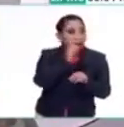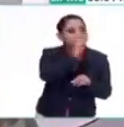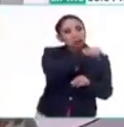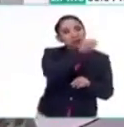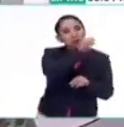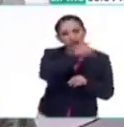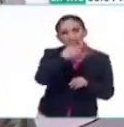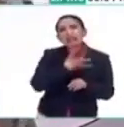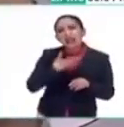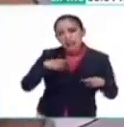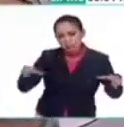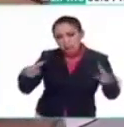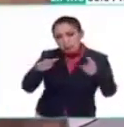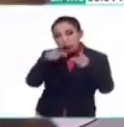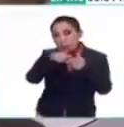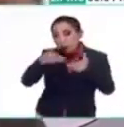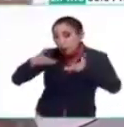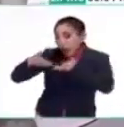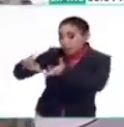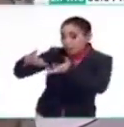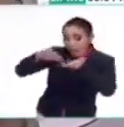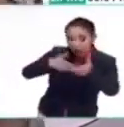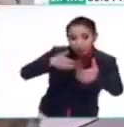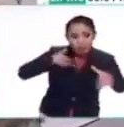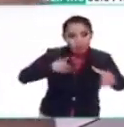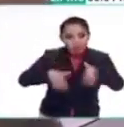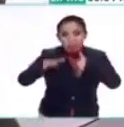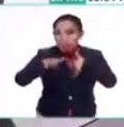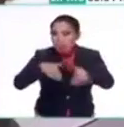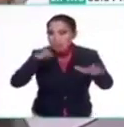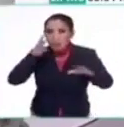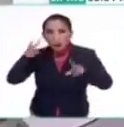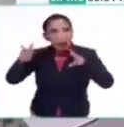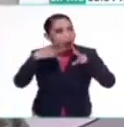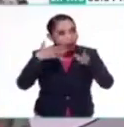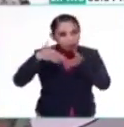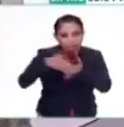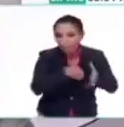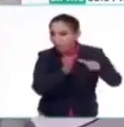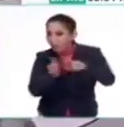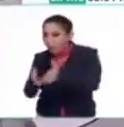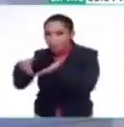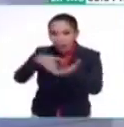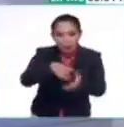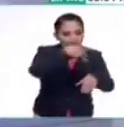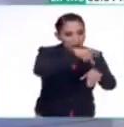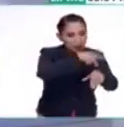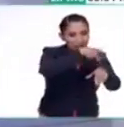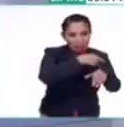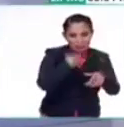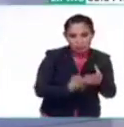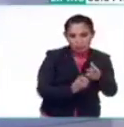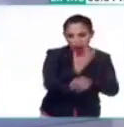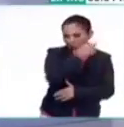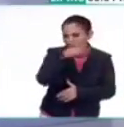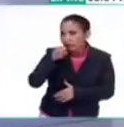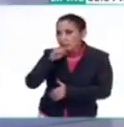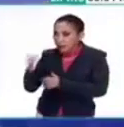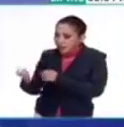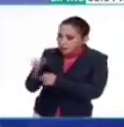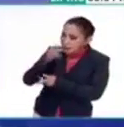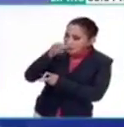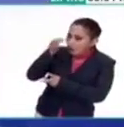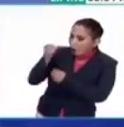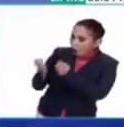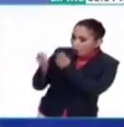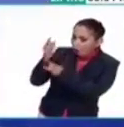Sí tiene su pirámide, pero esas calles donde uno va caminando y van serpenteando entre roca volcánica y de repente salen flores